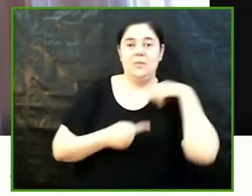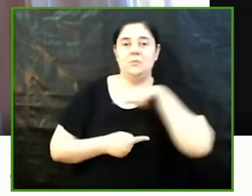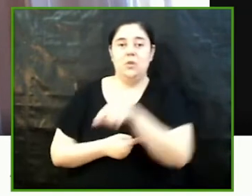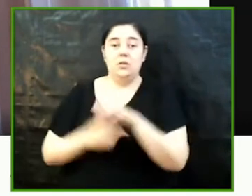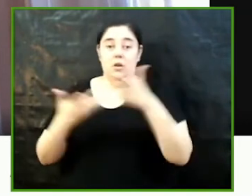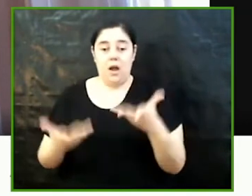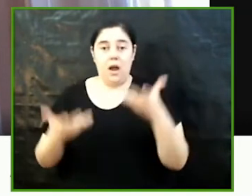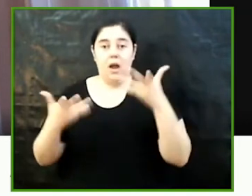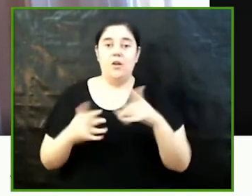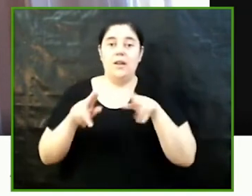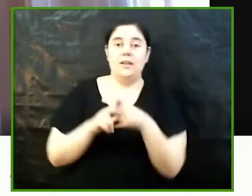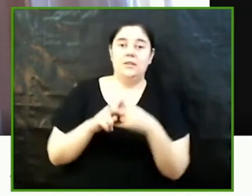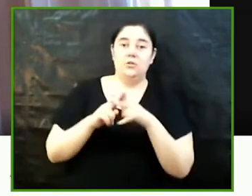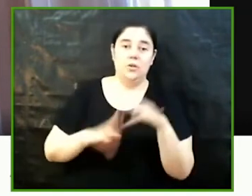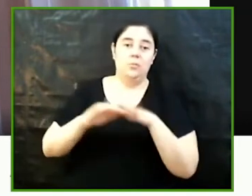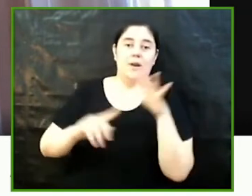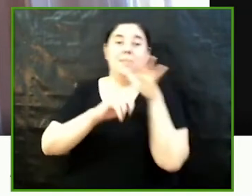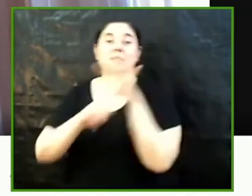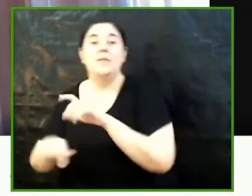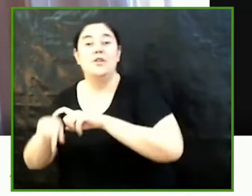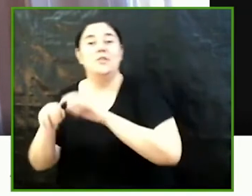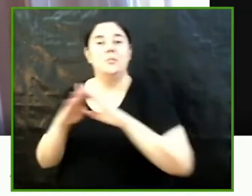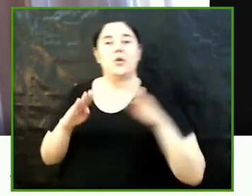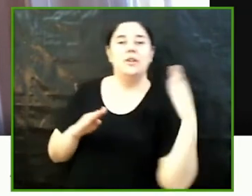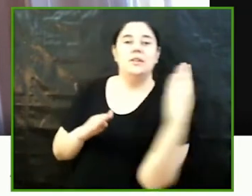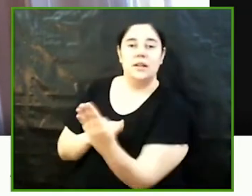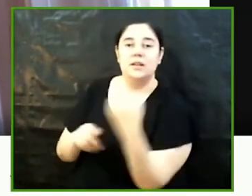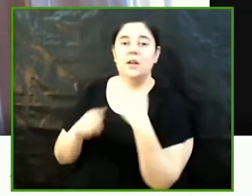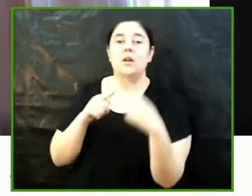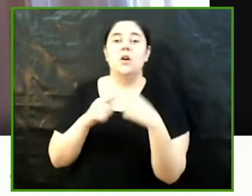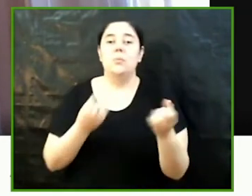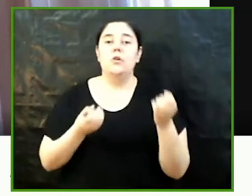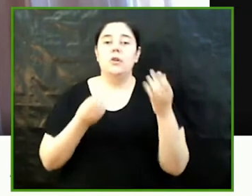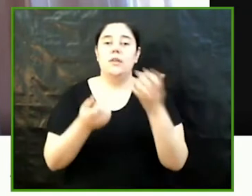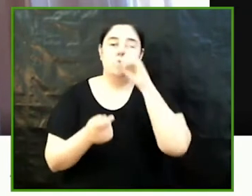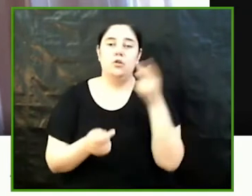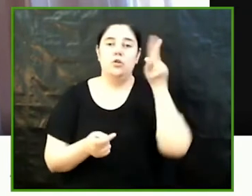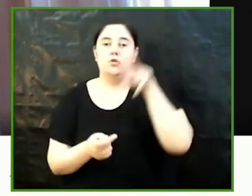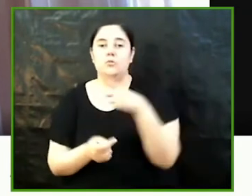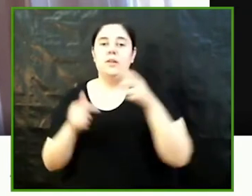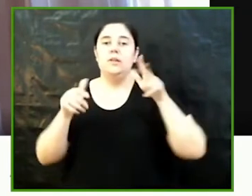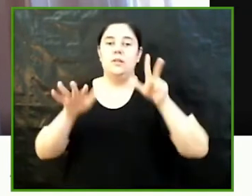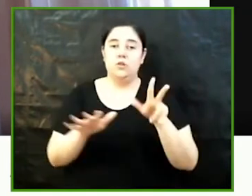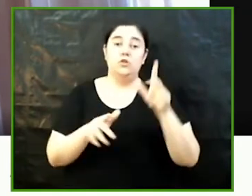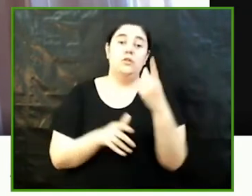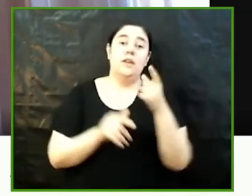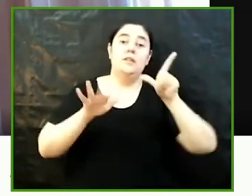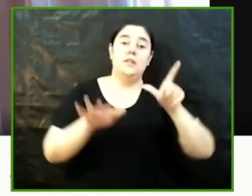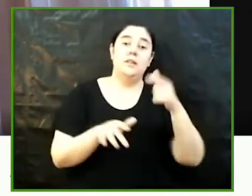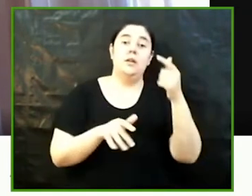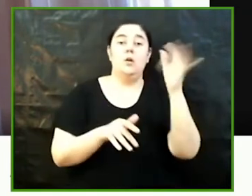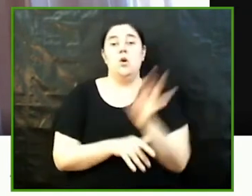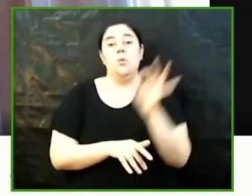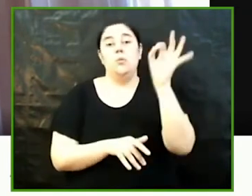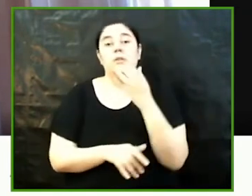convertido además en un instrumento de discriminación indirecta puesto que según los datos en 2018 el 17,31% de las trabajadoras de tiempo